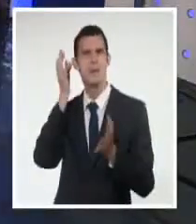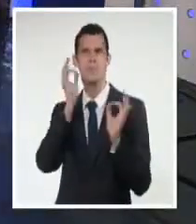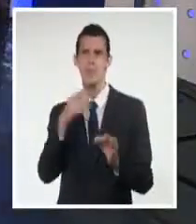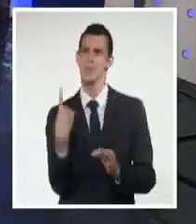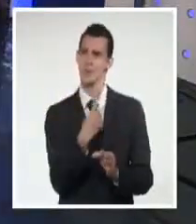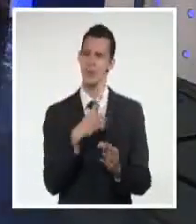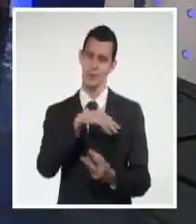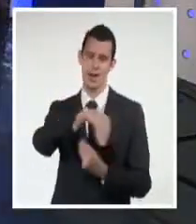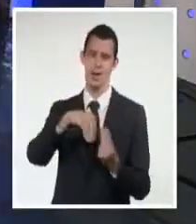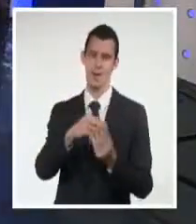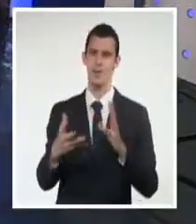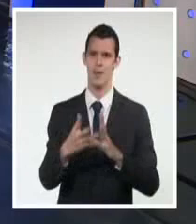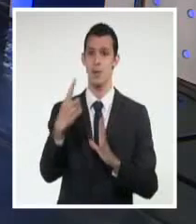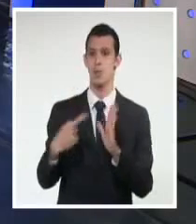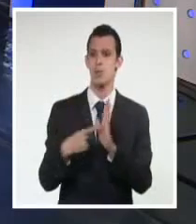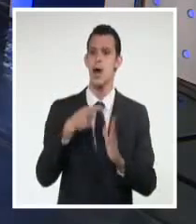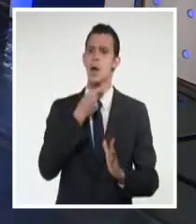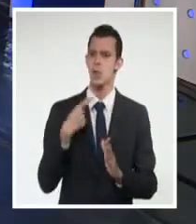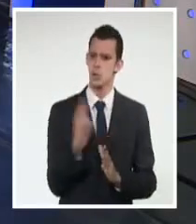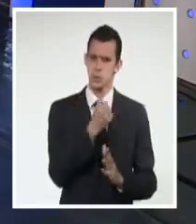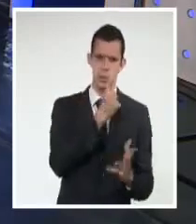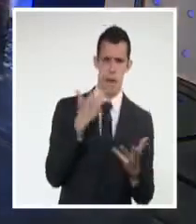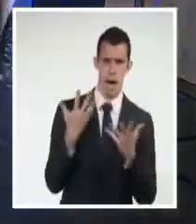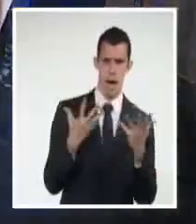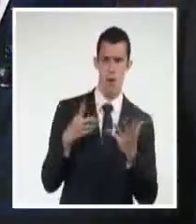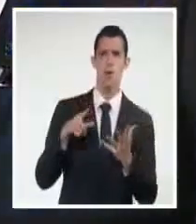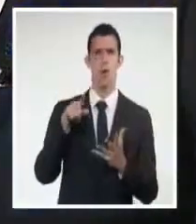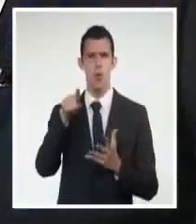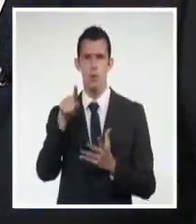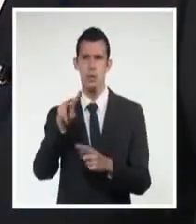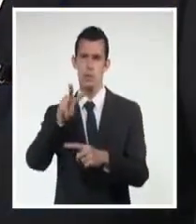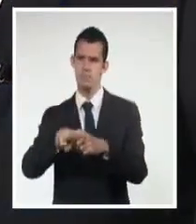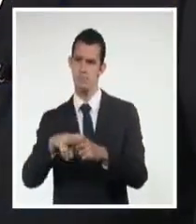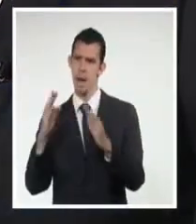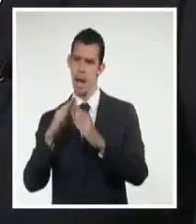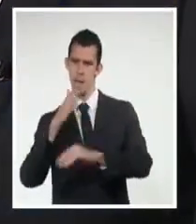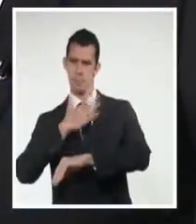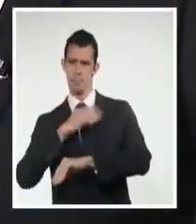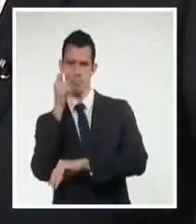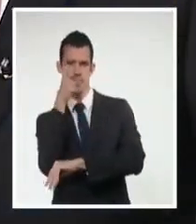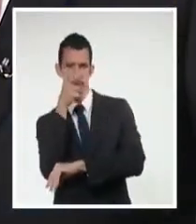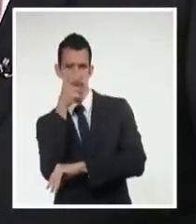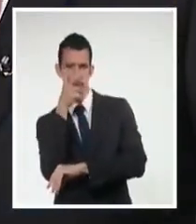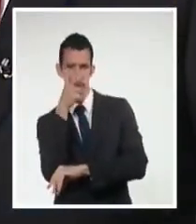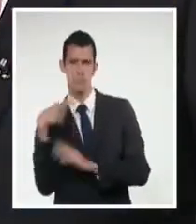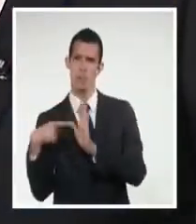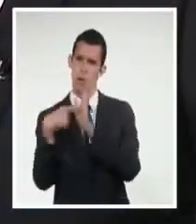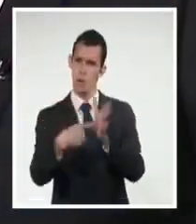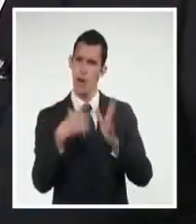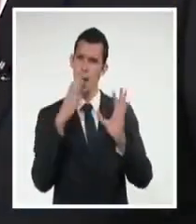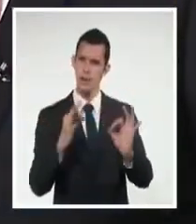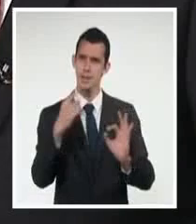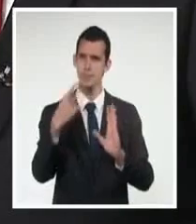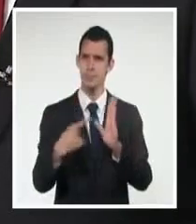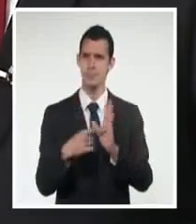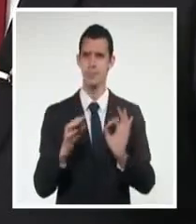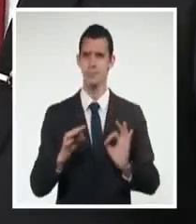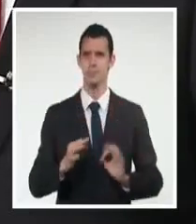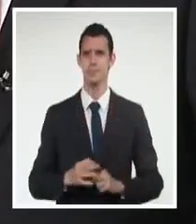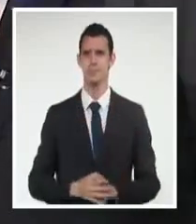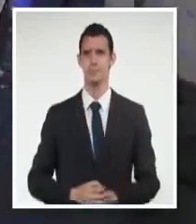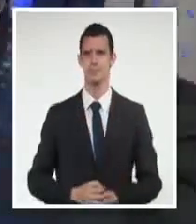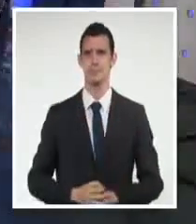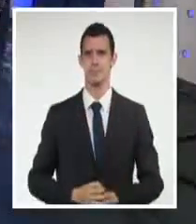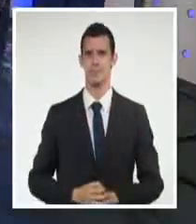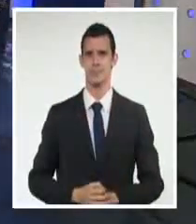monitoreando, nos va a estar diciendo por dónde vamos, si vamos bien, si tenemos que corregir el tiro, ¿verdad? Pues entonces,